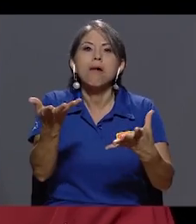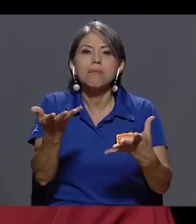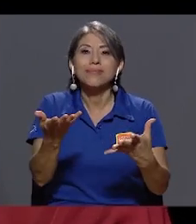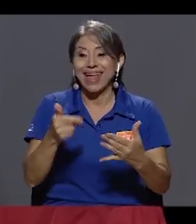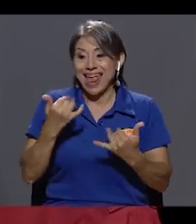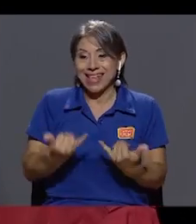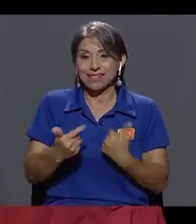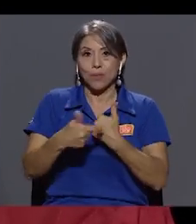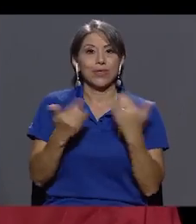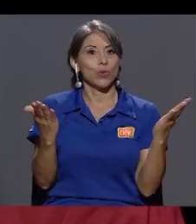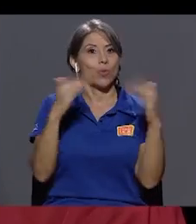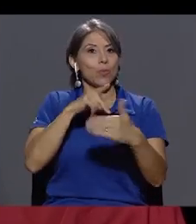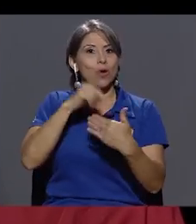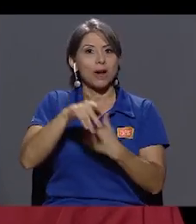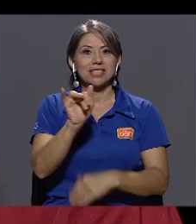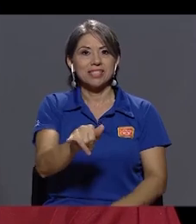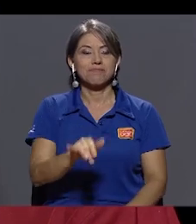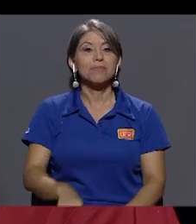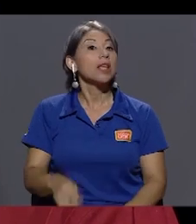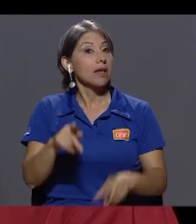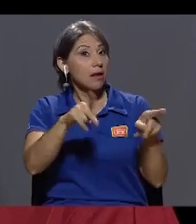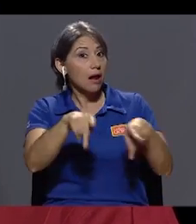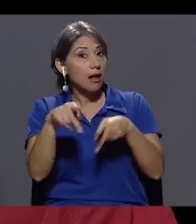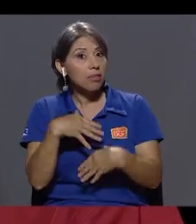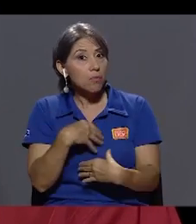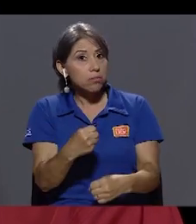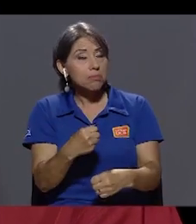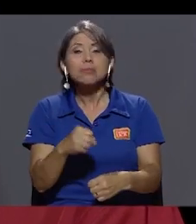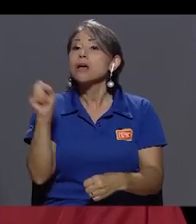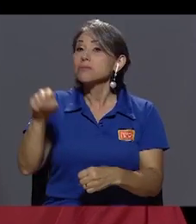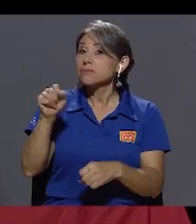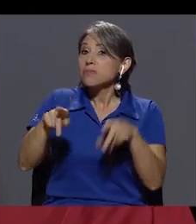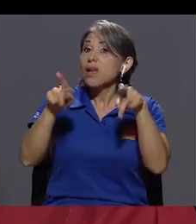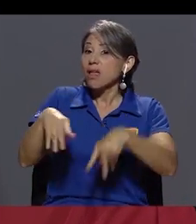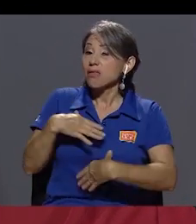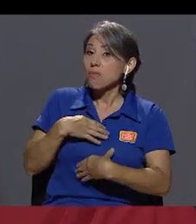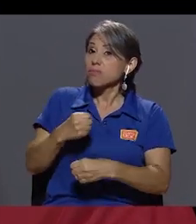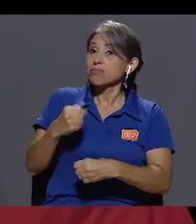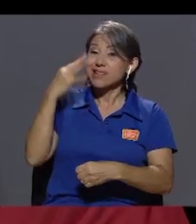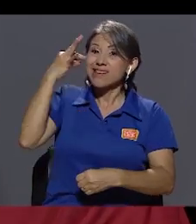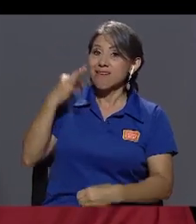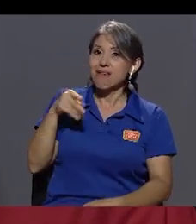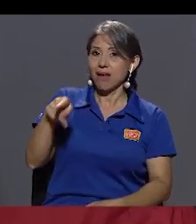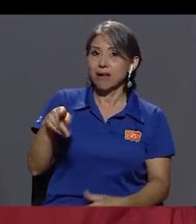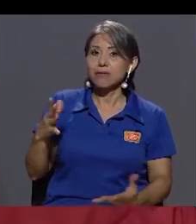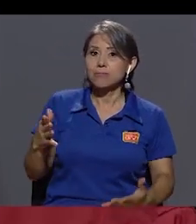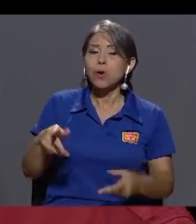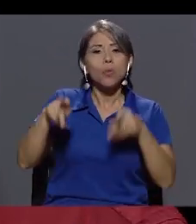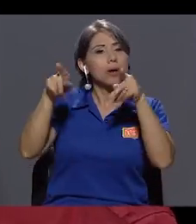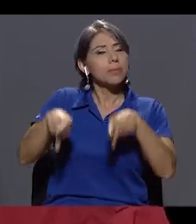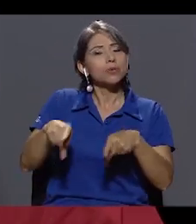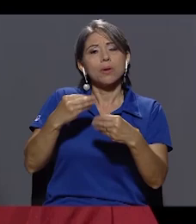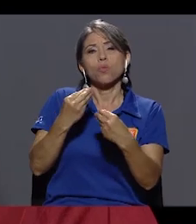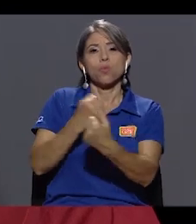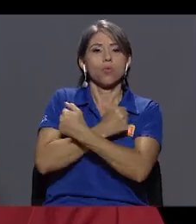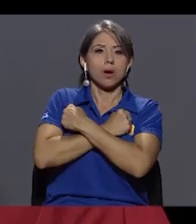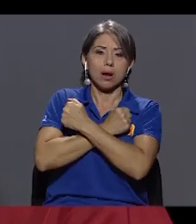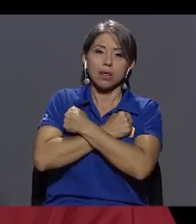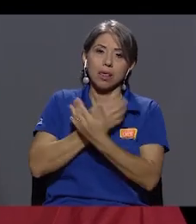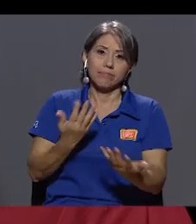programa de ese tipo. Y lo mantenía la credibilidad con la gente. Y se ganaba la credibilidad de la gente. Es una persona muy querida